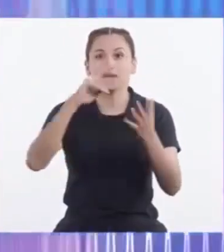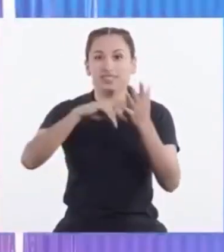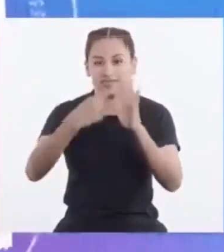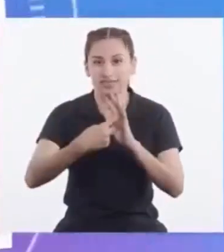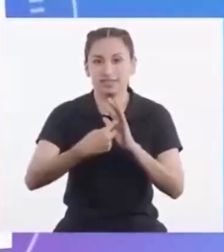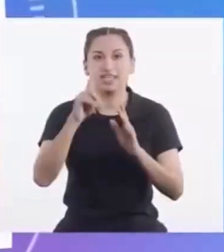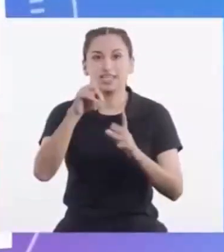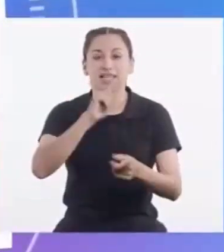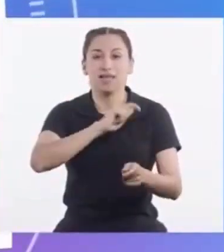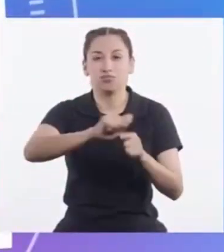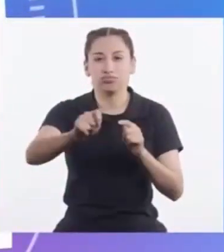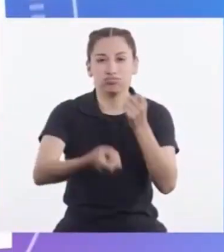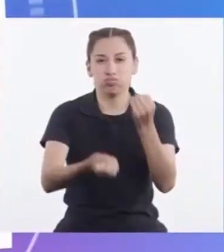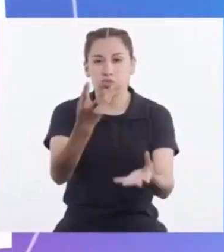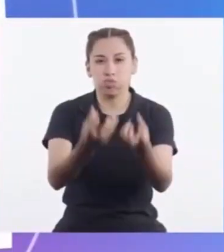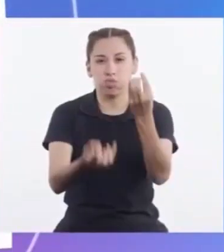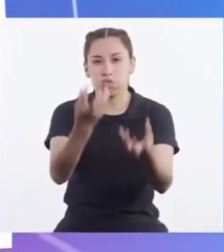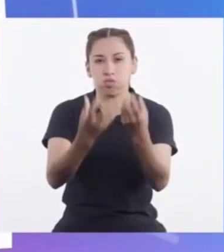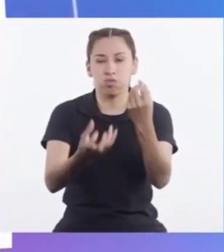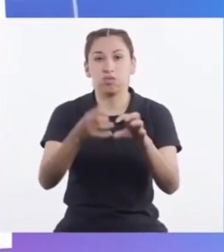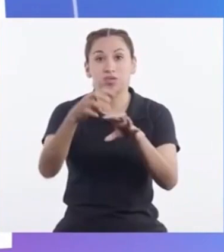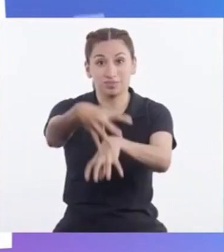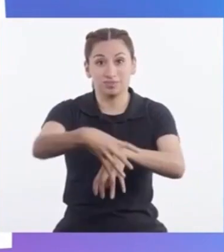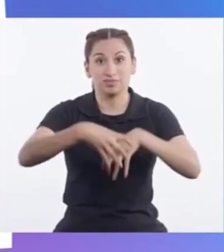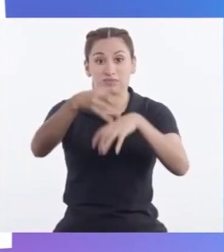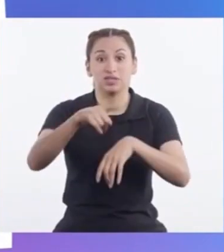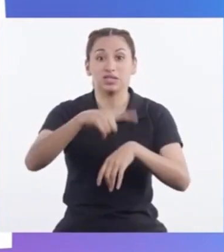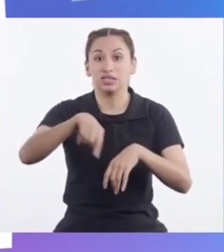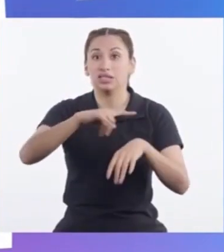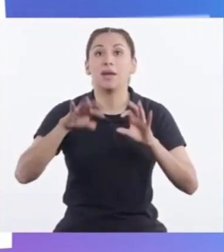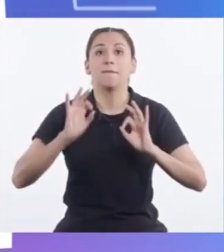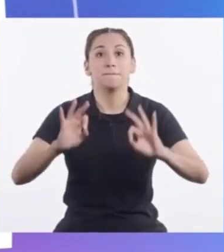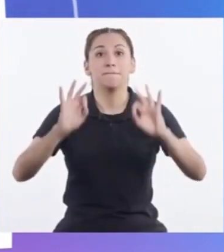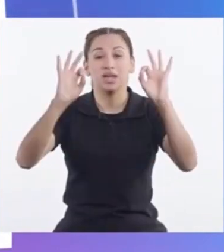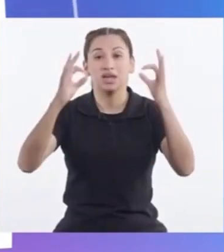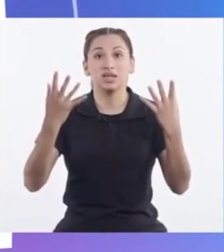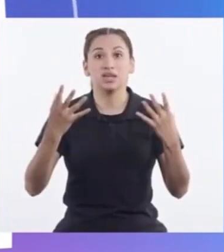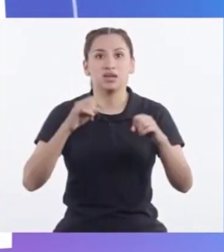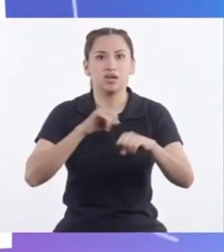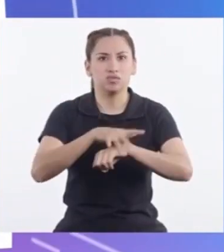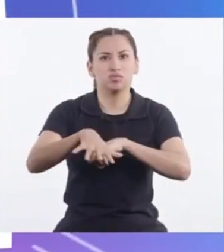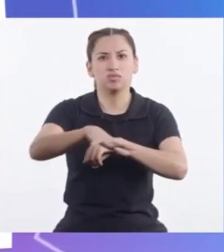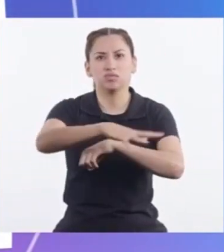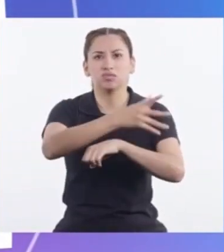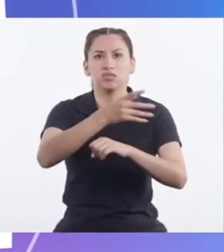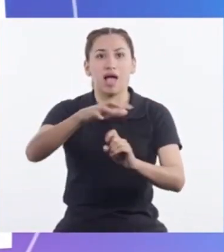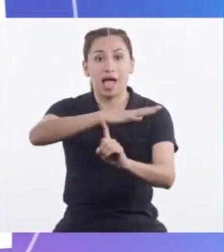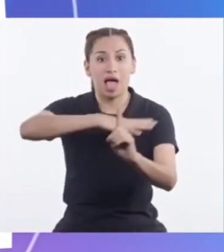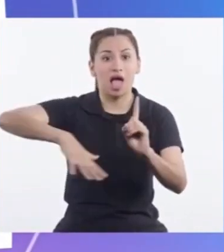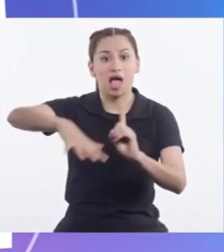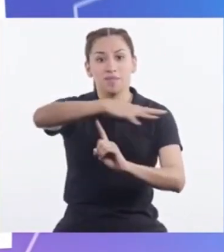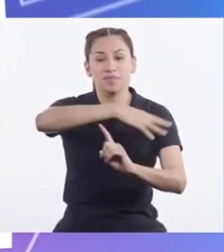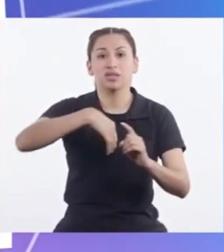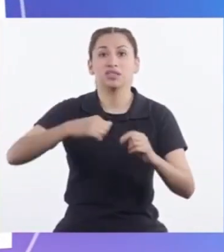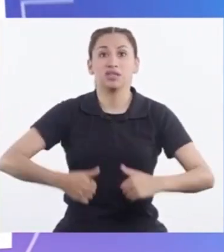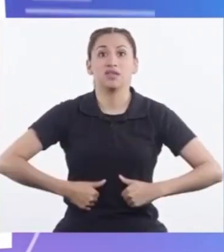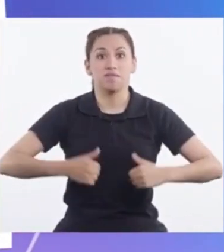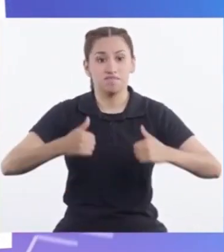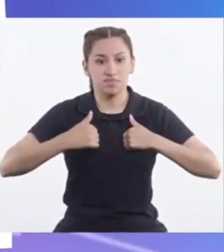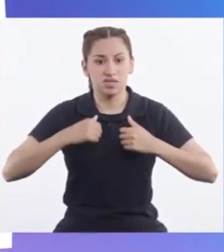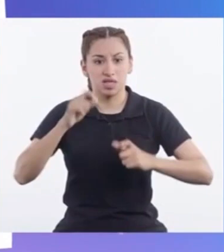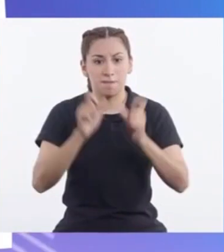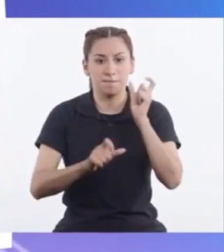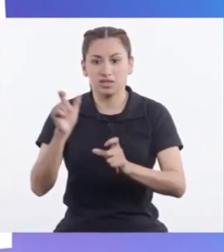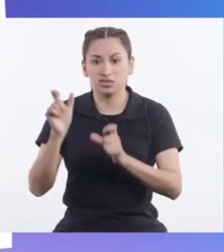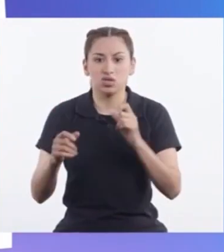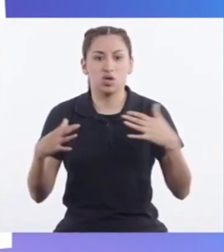repasarlos La quema De terrenos agrícolas Produce consecuencias Que afectan Tanto a la biodiversidad Como a